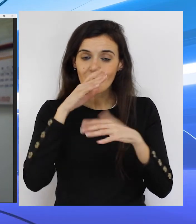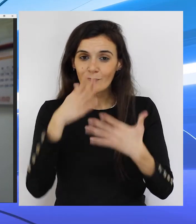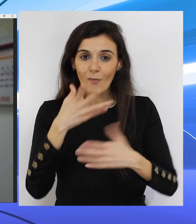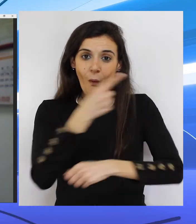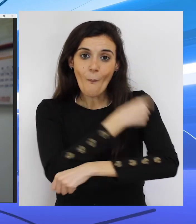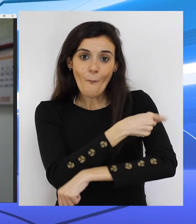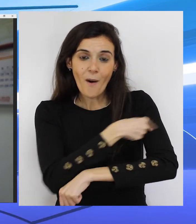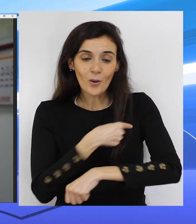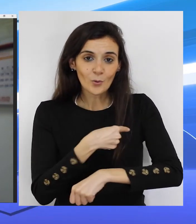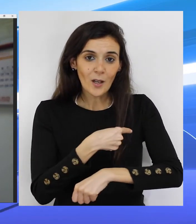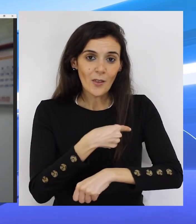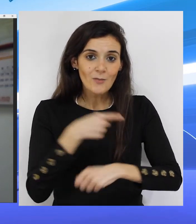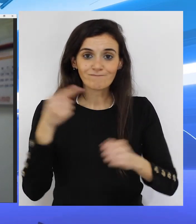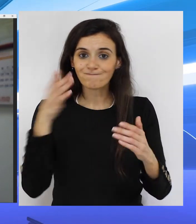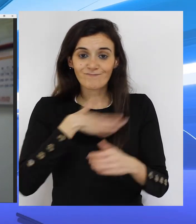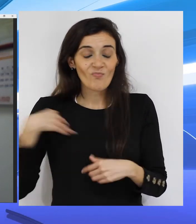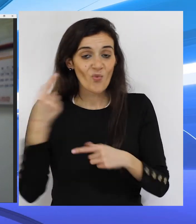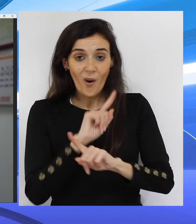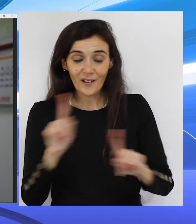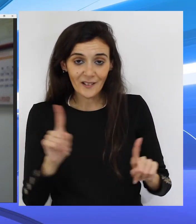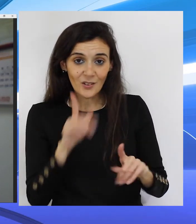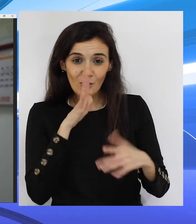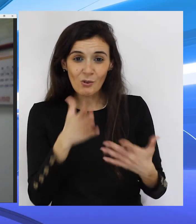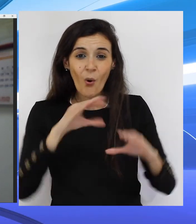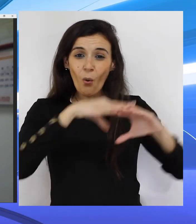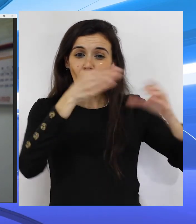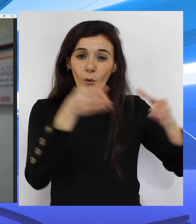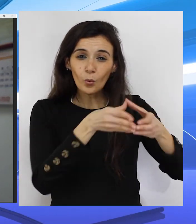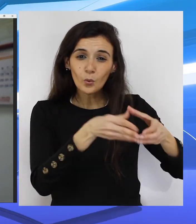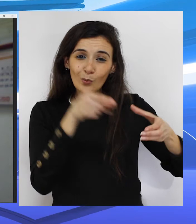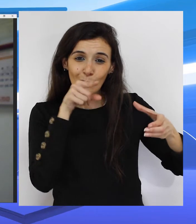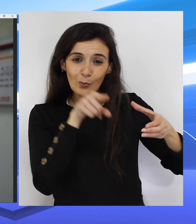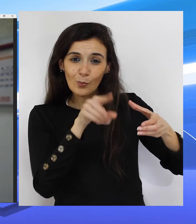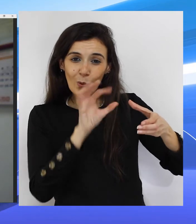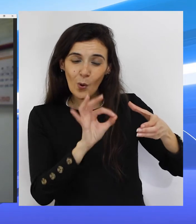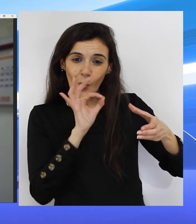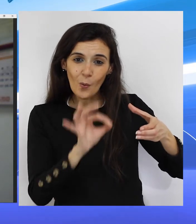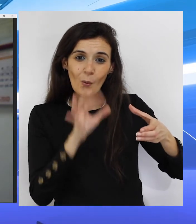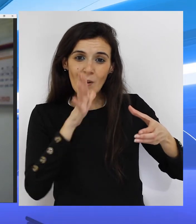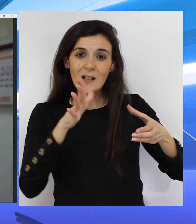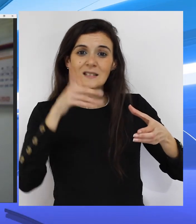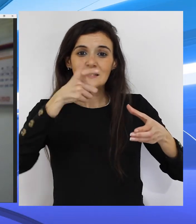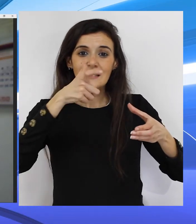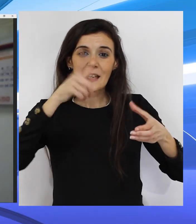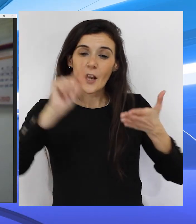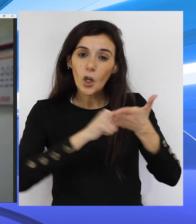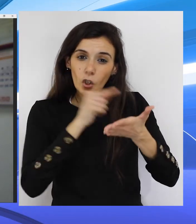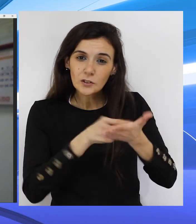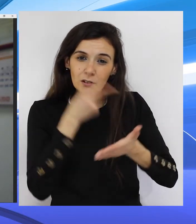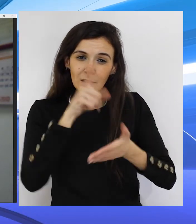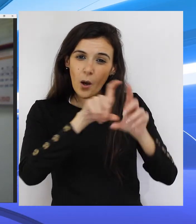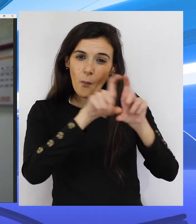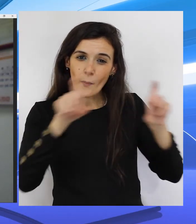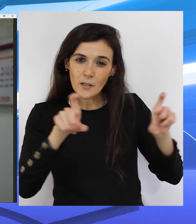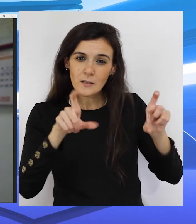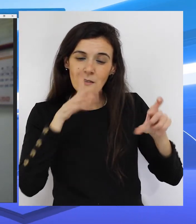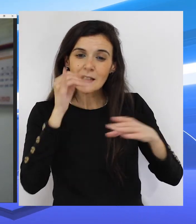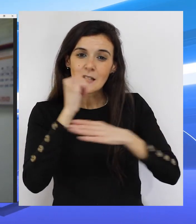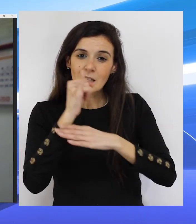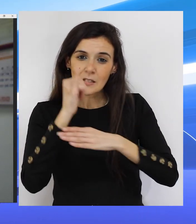que no se han vacunado porque no han querido. Son del grupo de contratas y